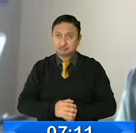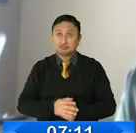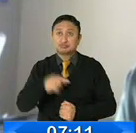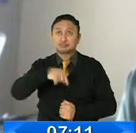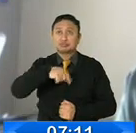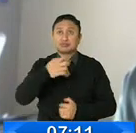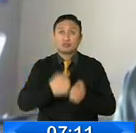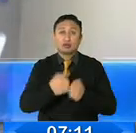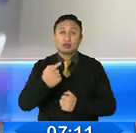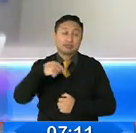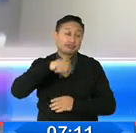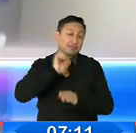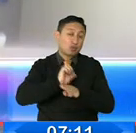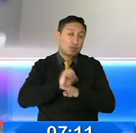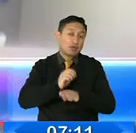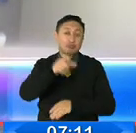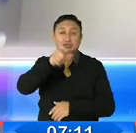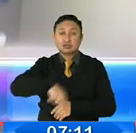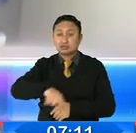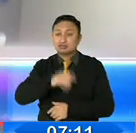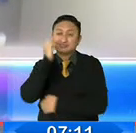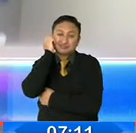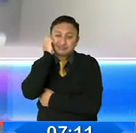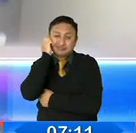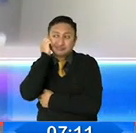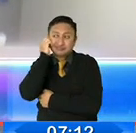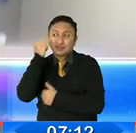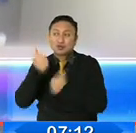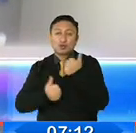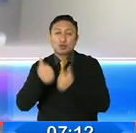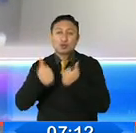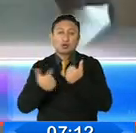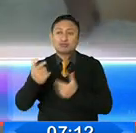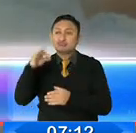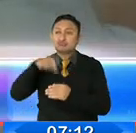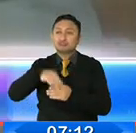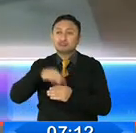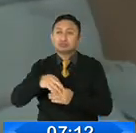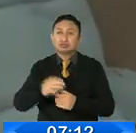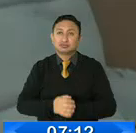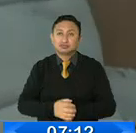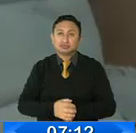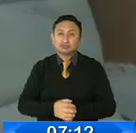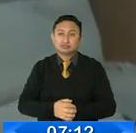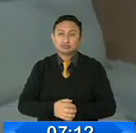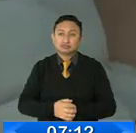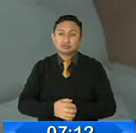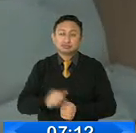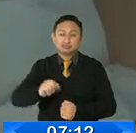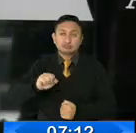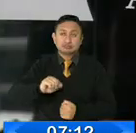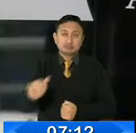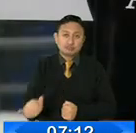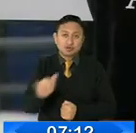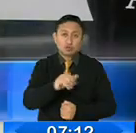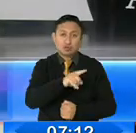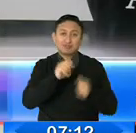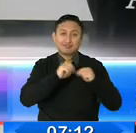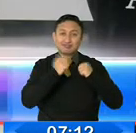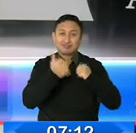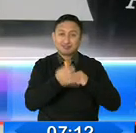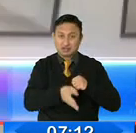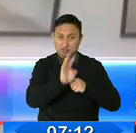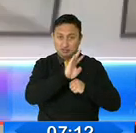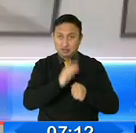país y los electores que tendrán muchísima dificultad para saber por quién votar. La misma situación se replicaría para la Asamblea Nacional.